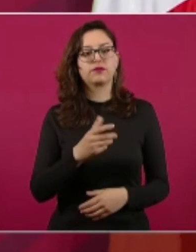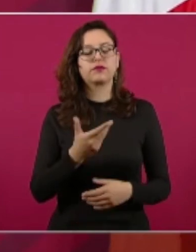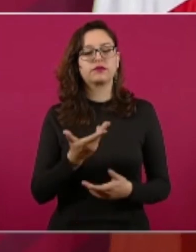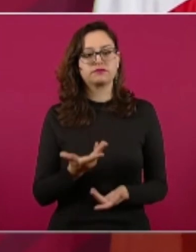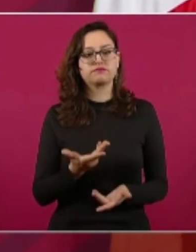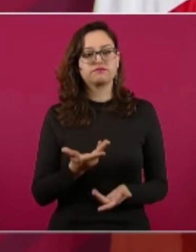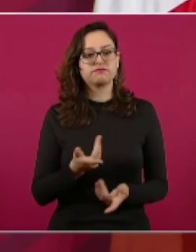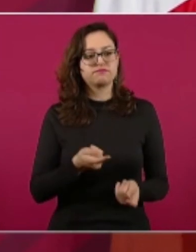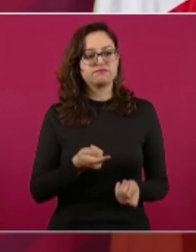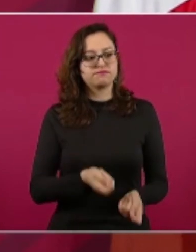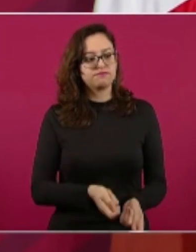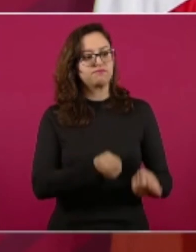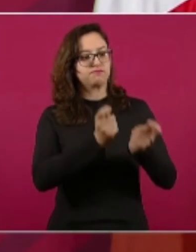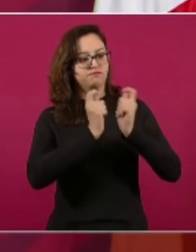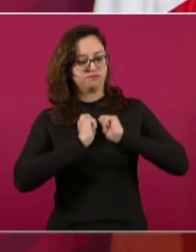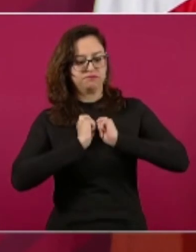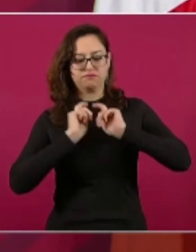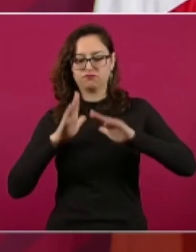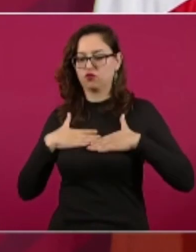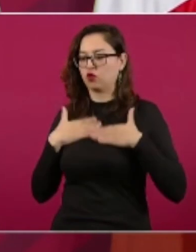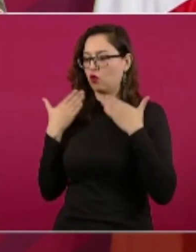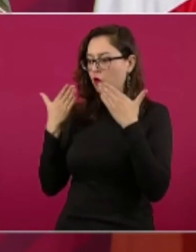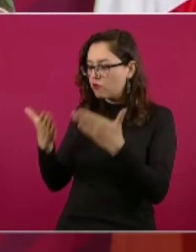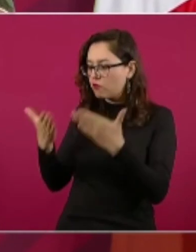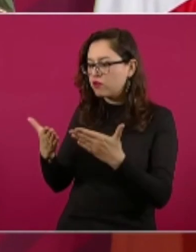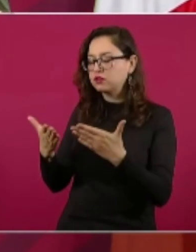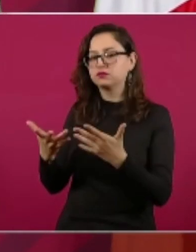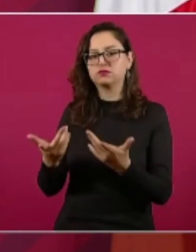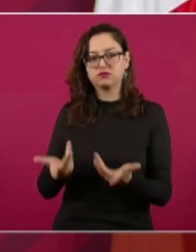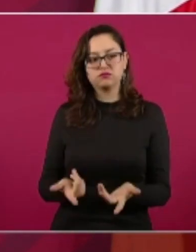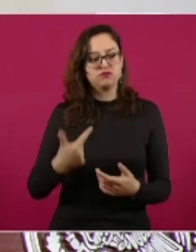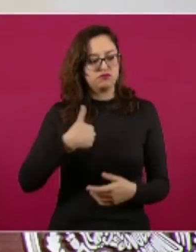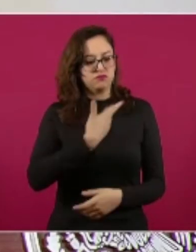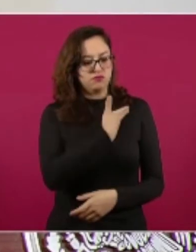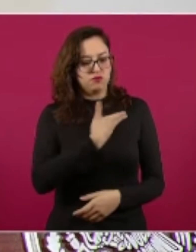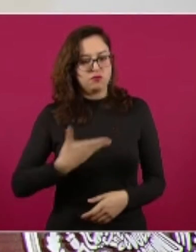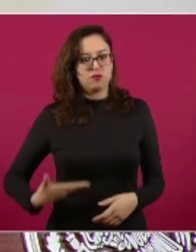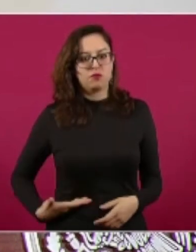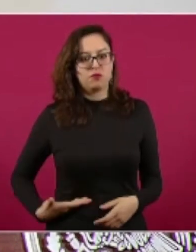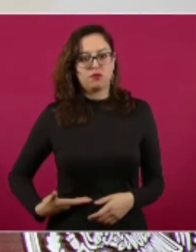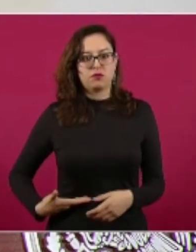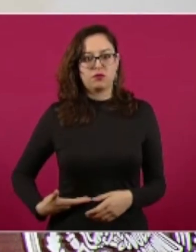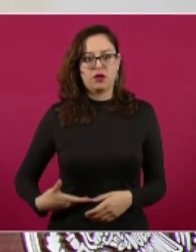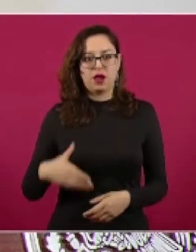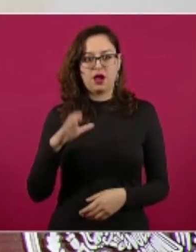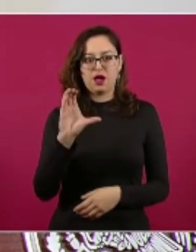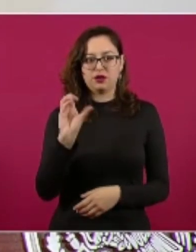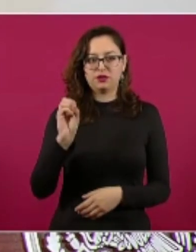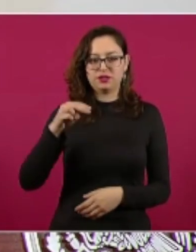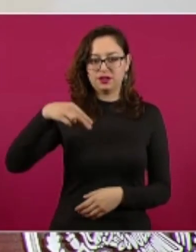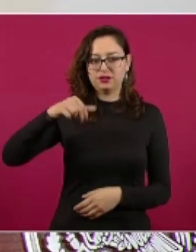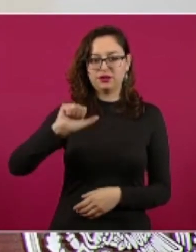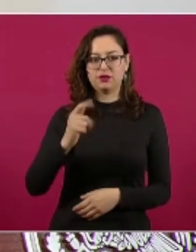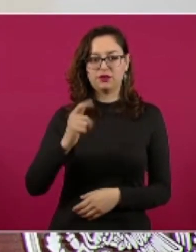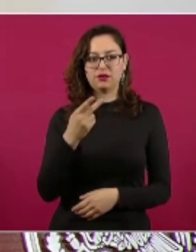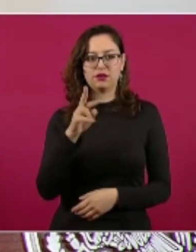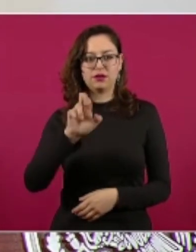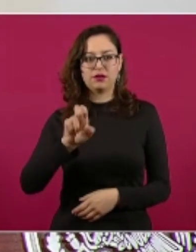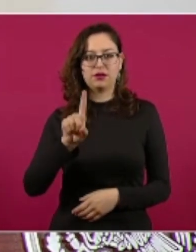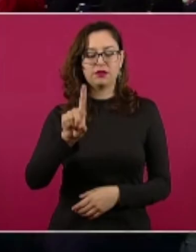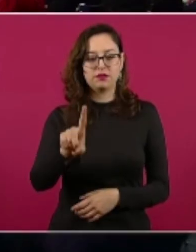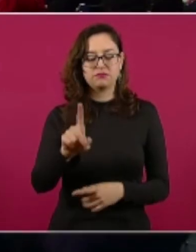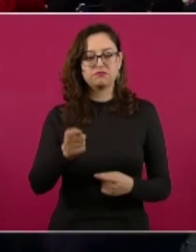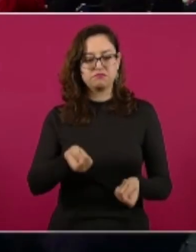Gracias. darme la confianza y designarme como presidenta del Consejo Nacional para Prevenir la Discriminación,